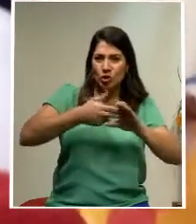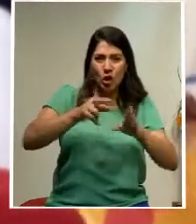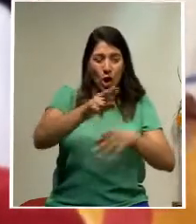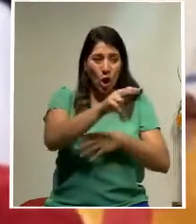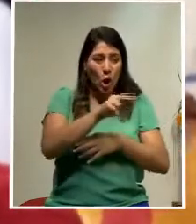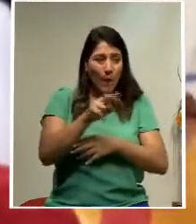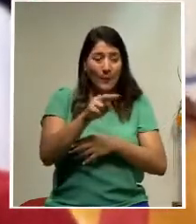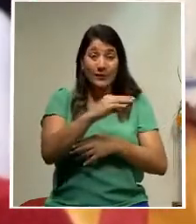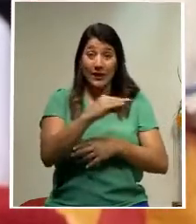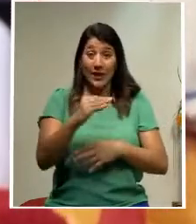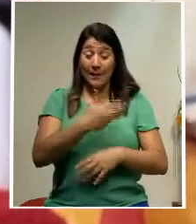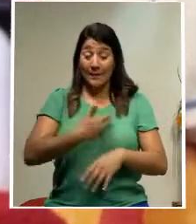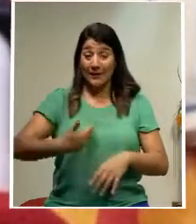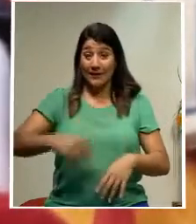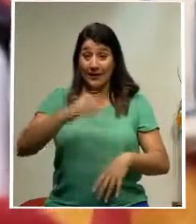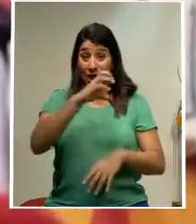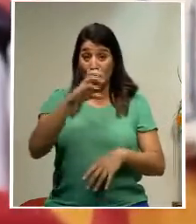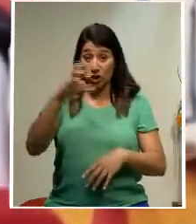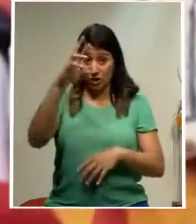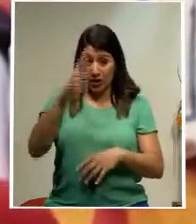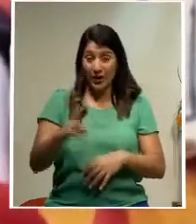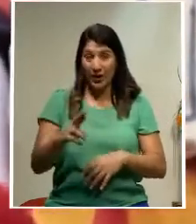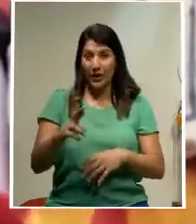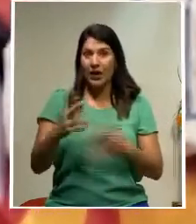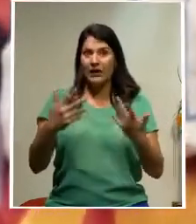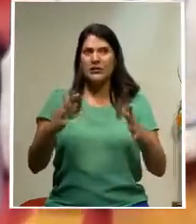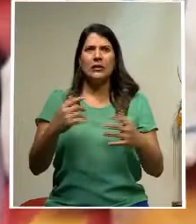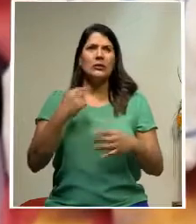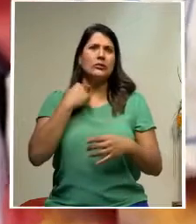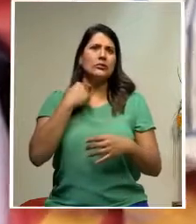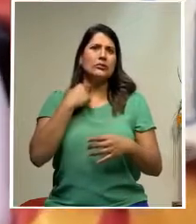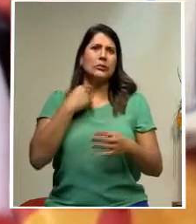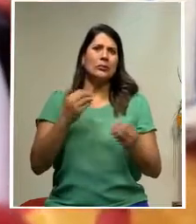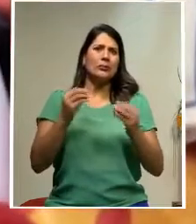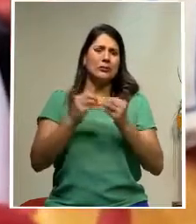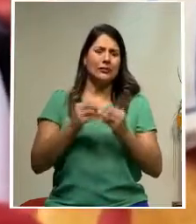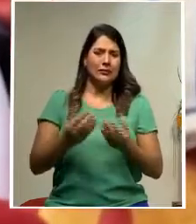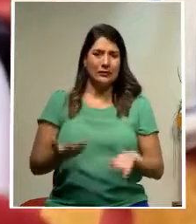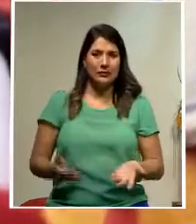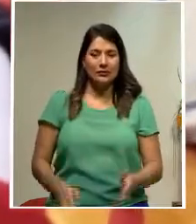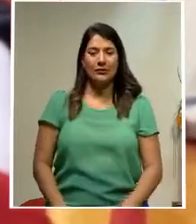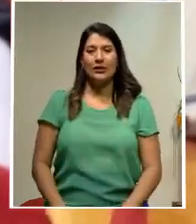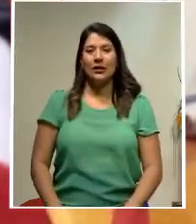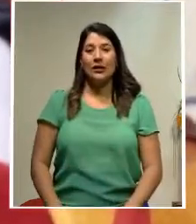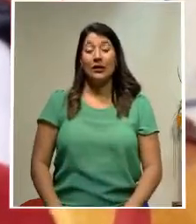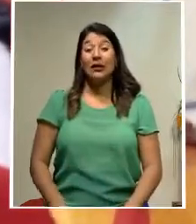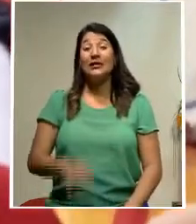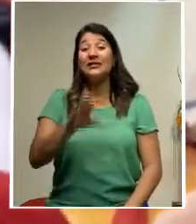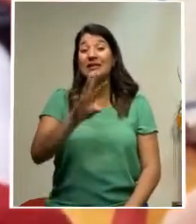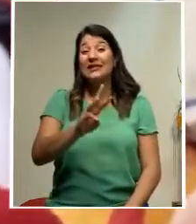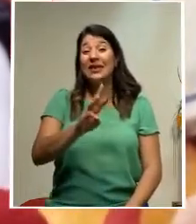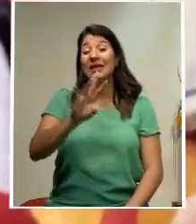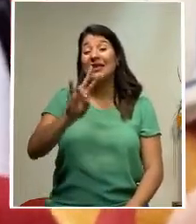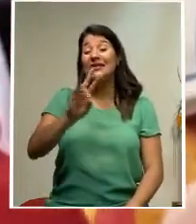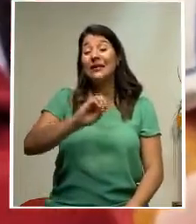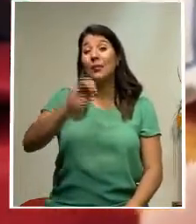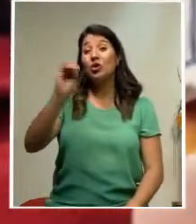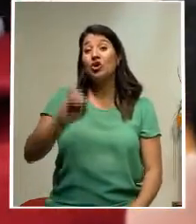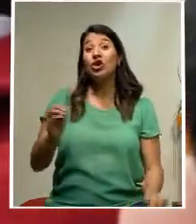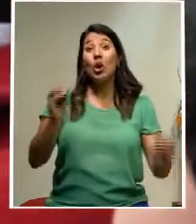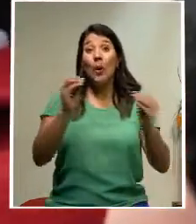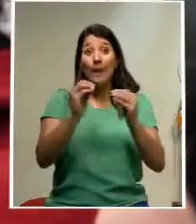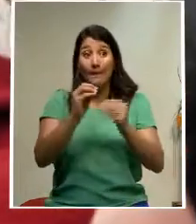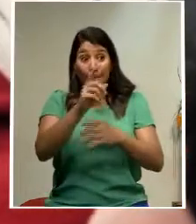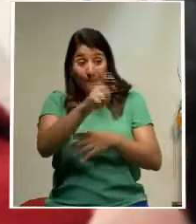señor presidente de la república, ha encarecido la vida. Más del 67% de la